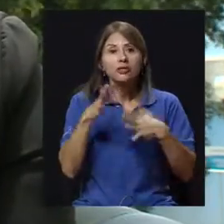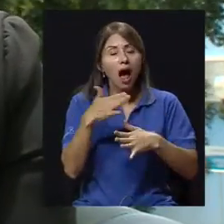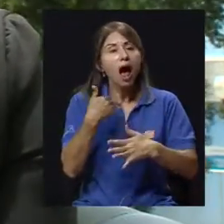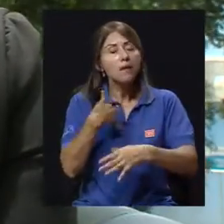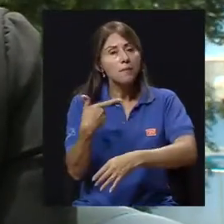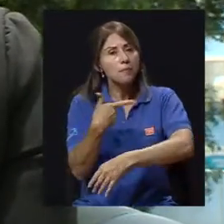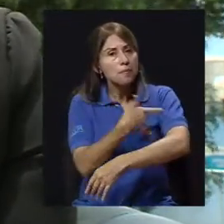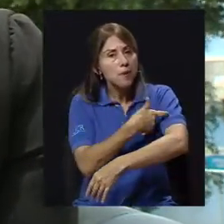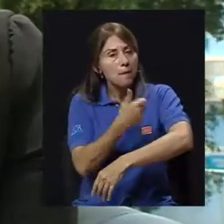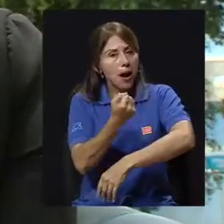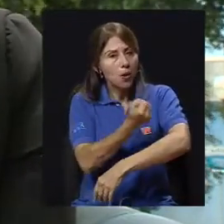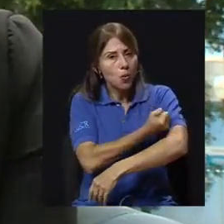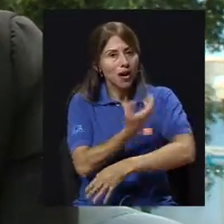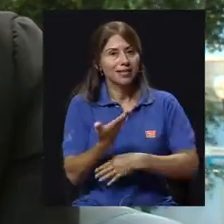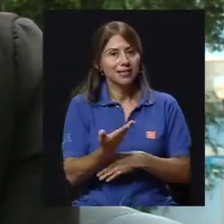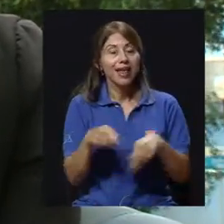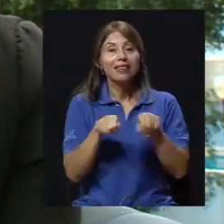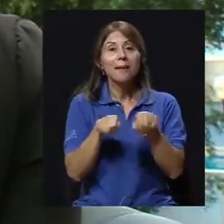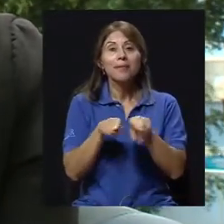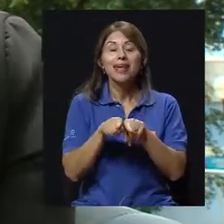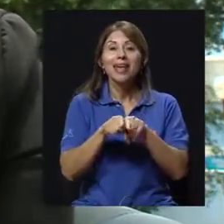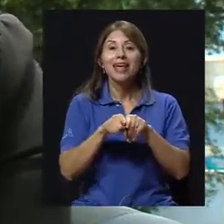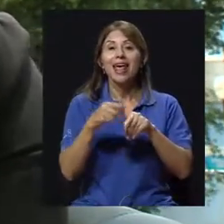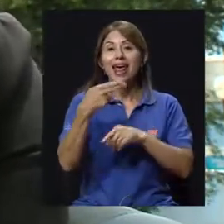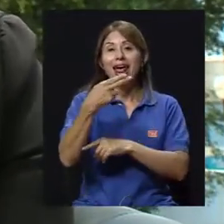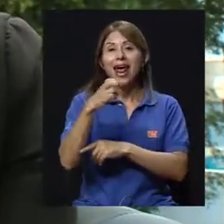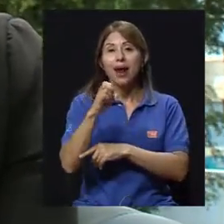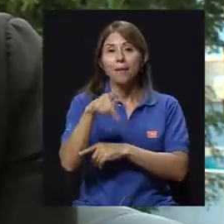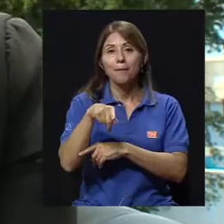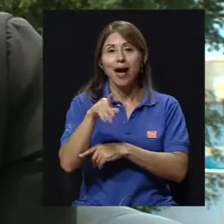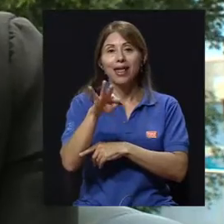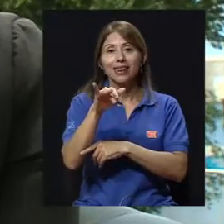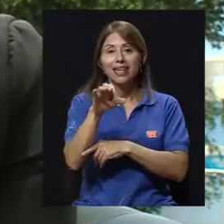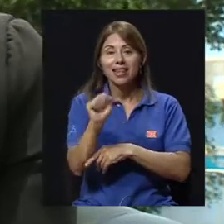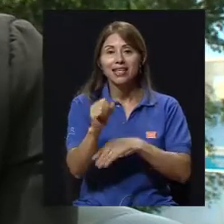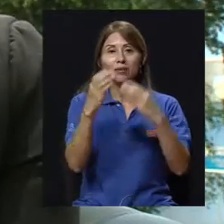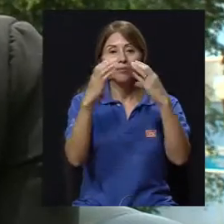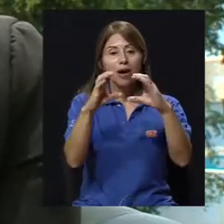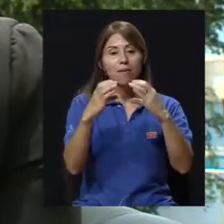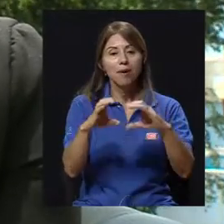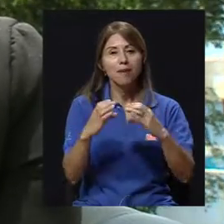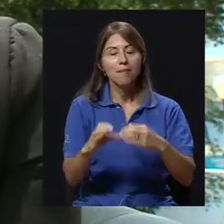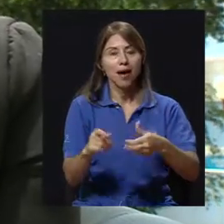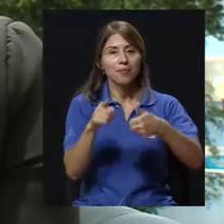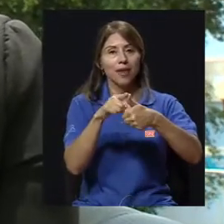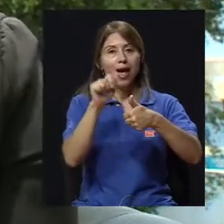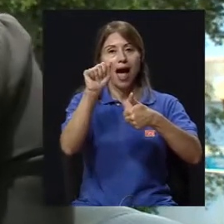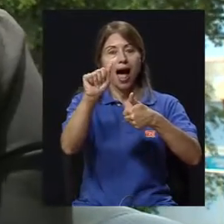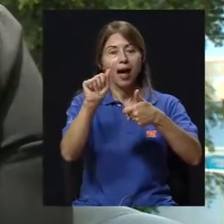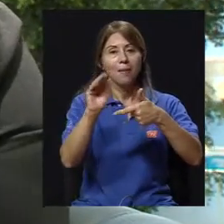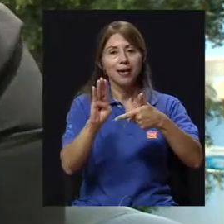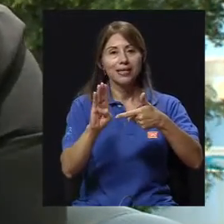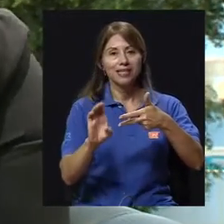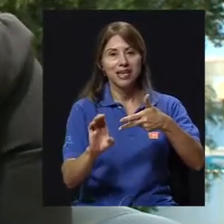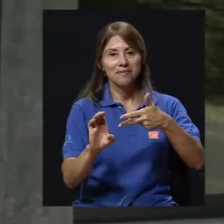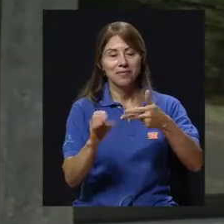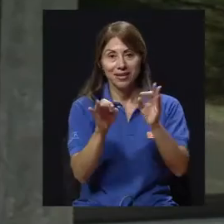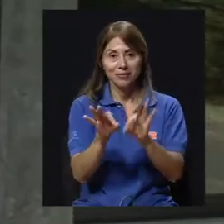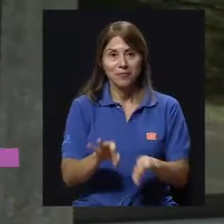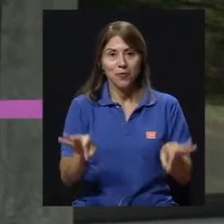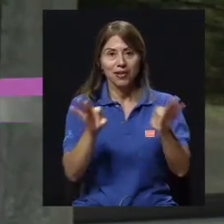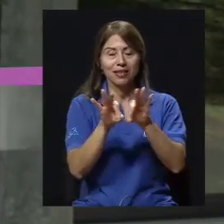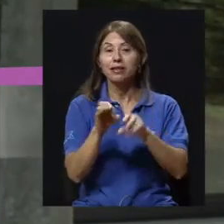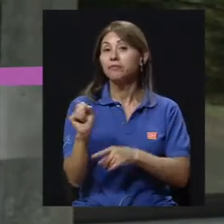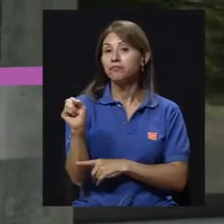vacunas, de que las hepatitis se clasifican A, B y C. Y yo creo que es importante retomar esos aspectos. Sí. Bueno, en